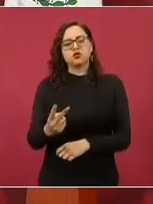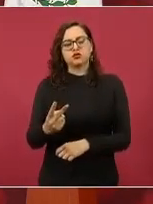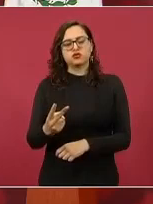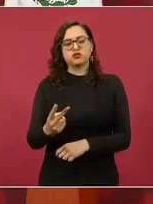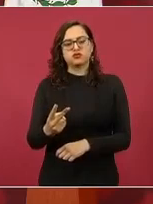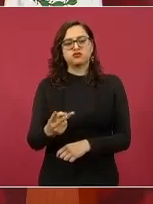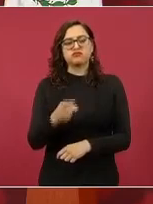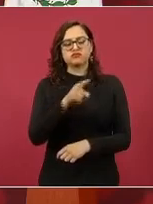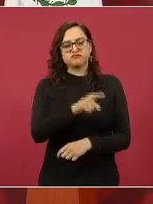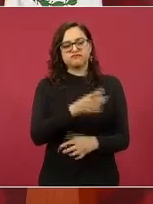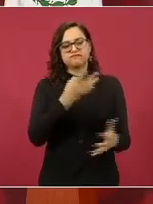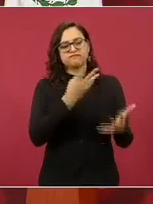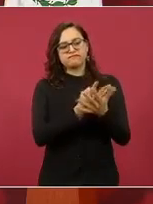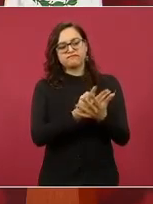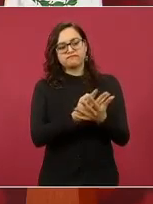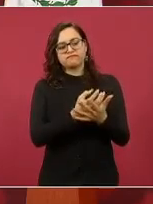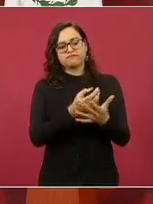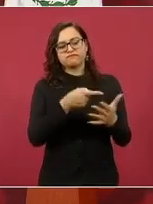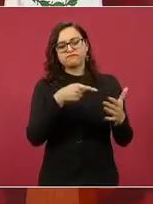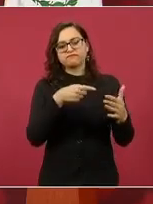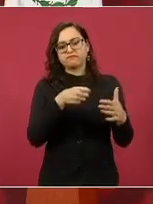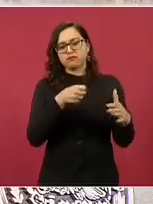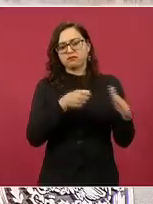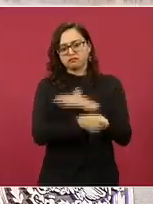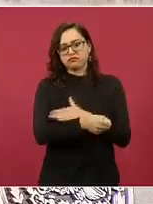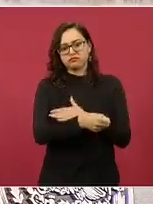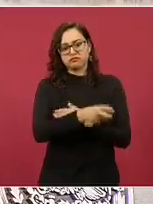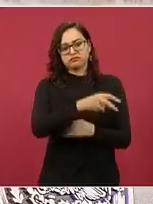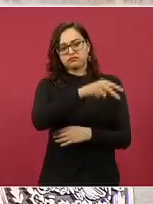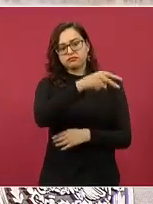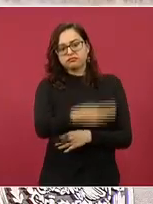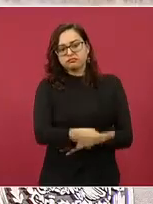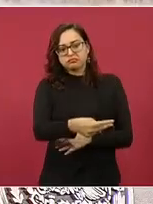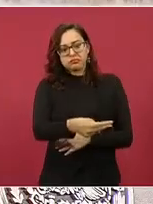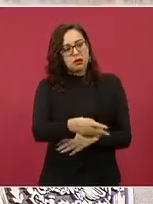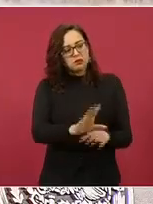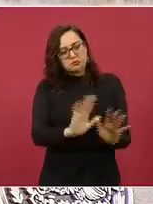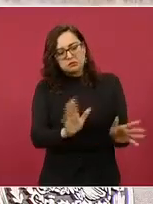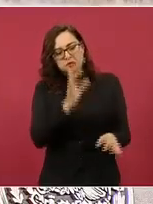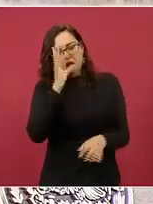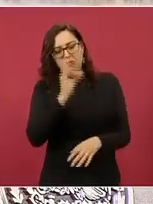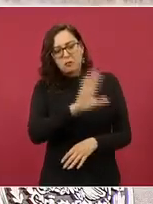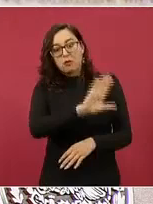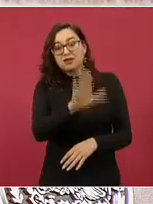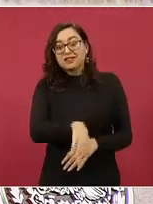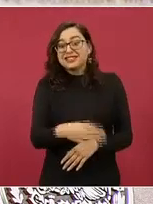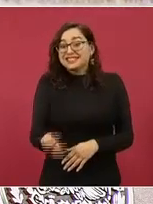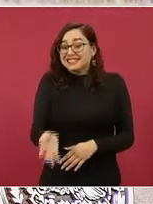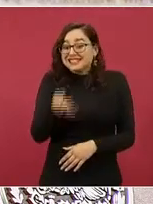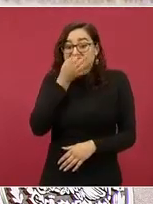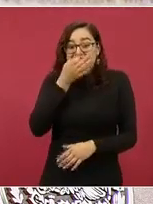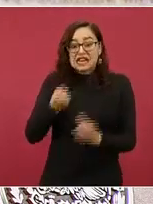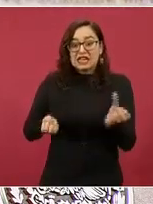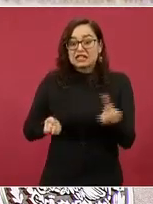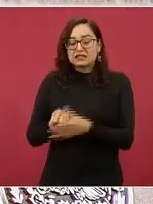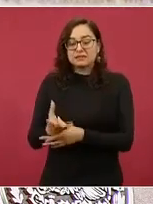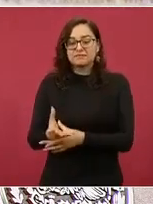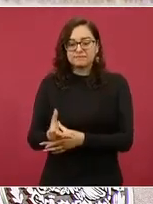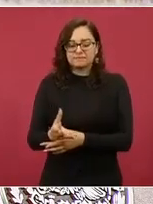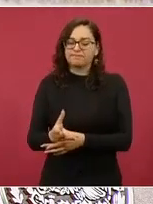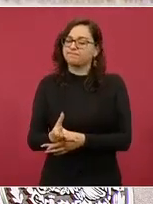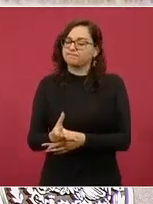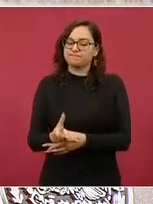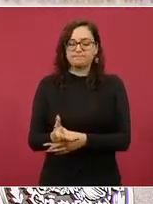su cuerpo en la celda, ya estaba a punto de salir. Se trajo su cuerpo para que